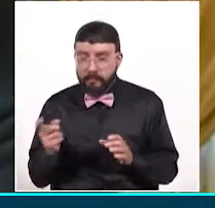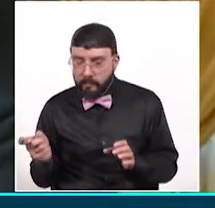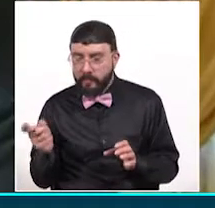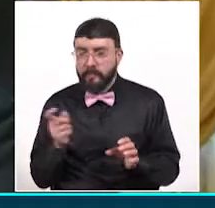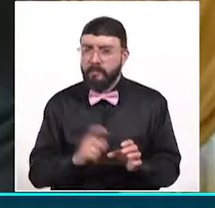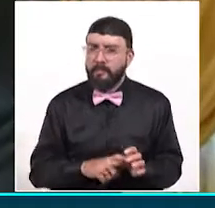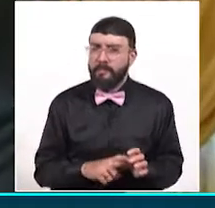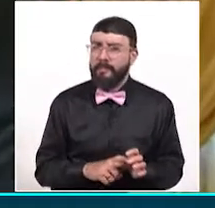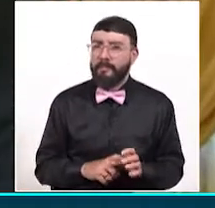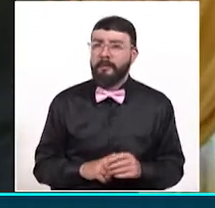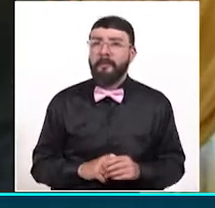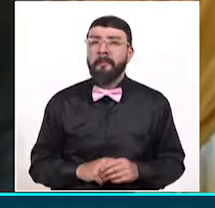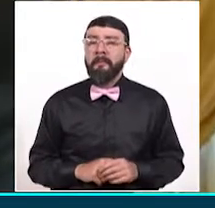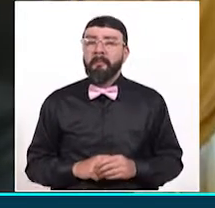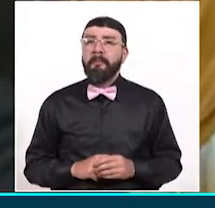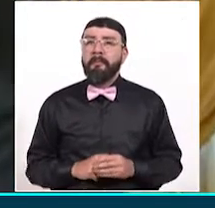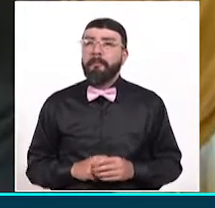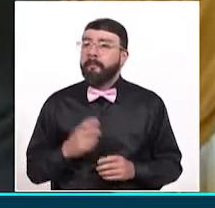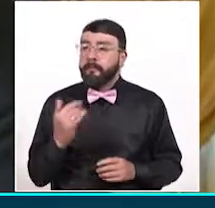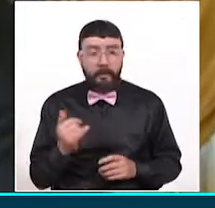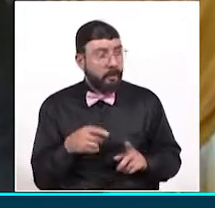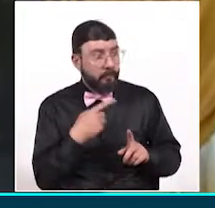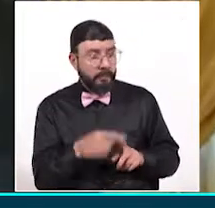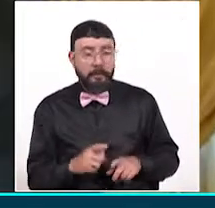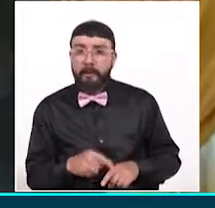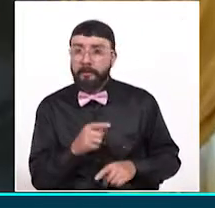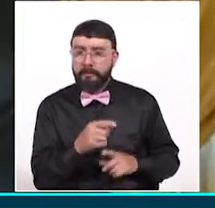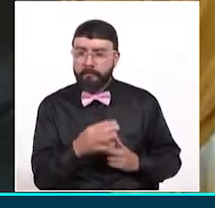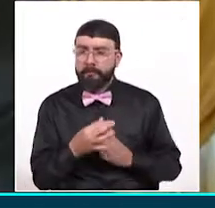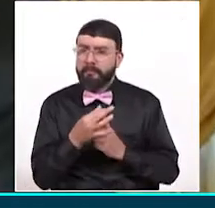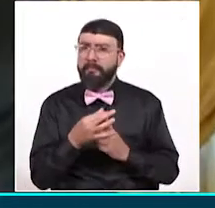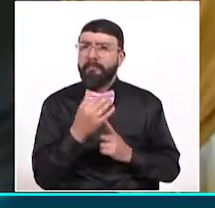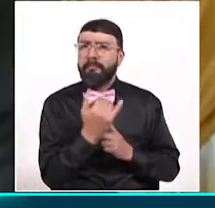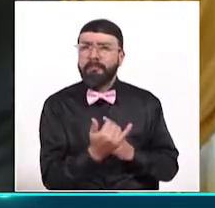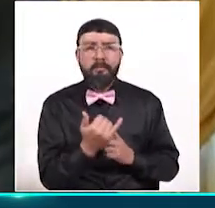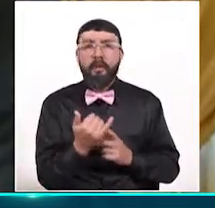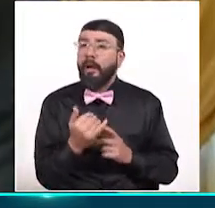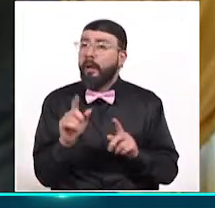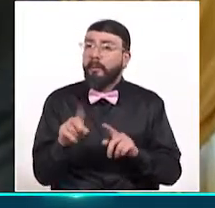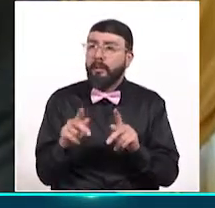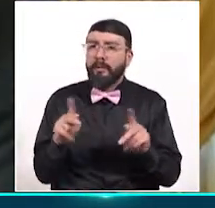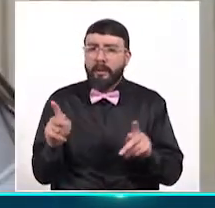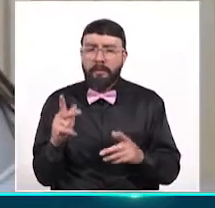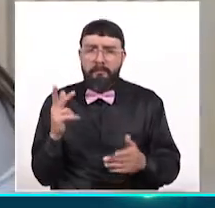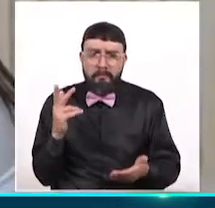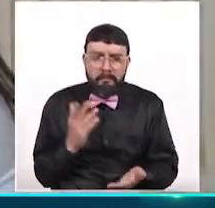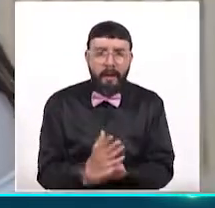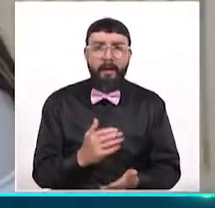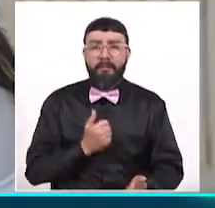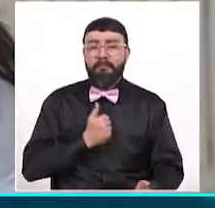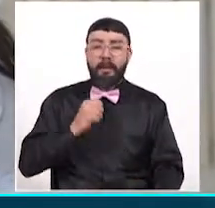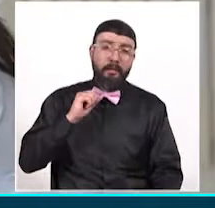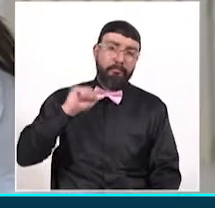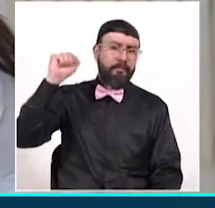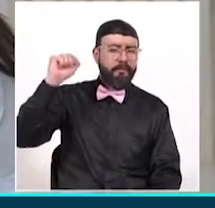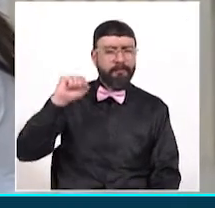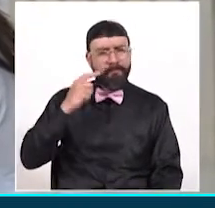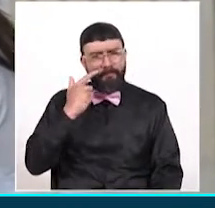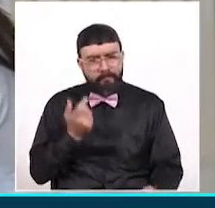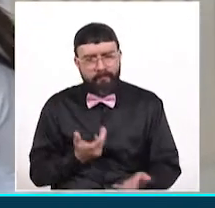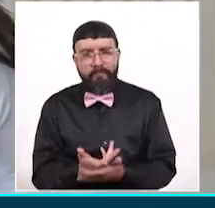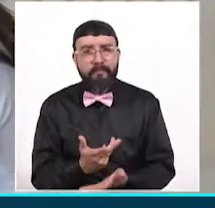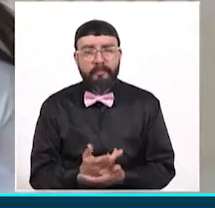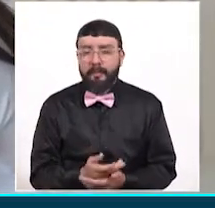exacerban esos factores que llevan a los seres humanos a suicidarse. Para el experto en temas de salud